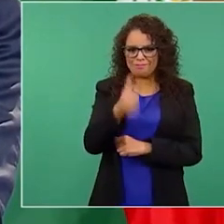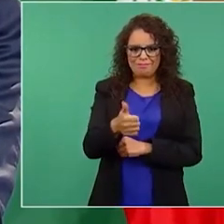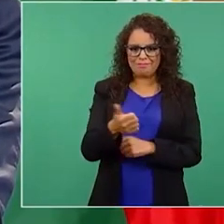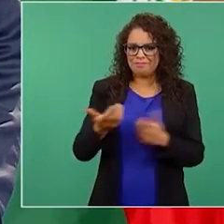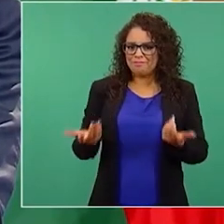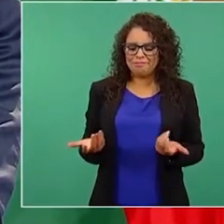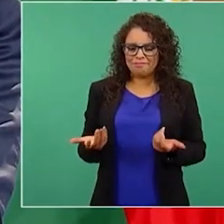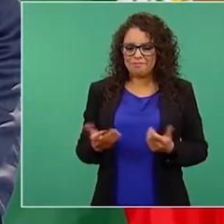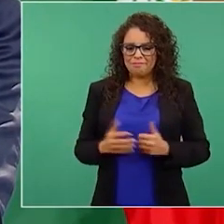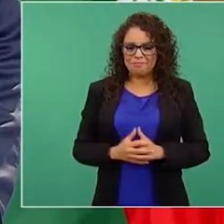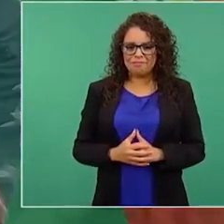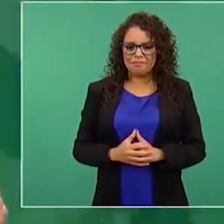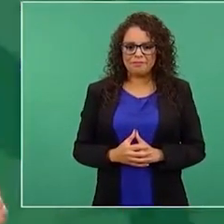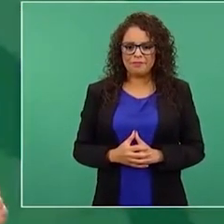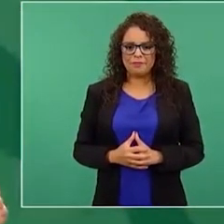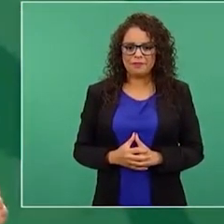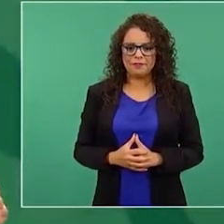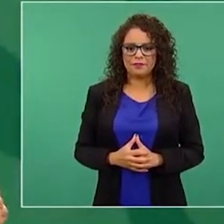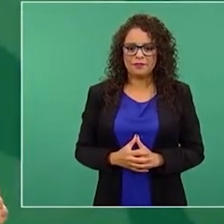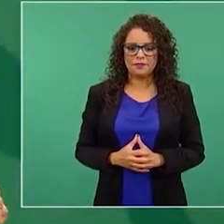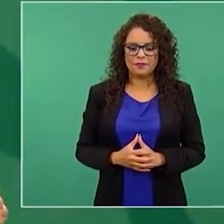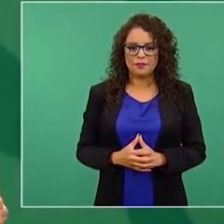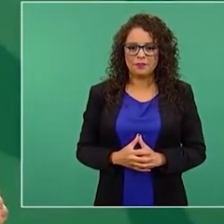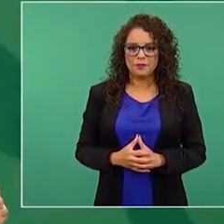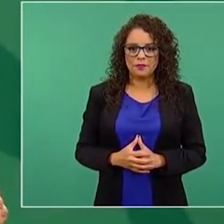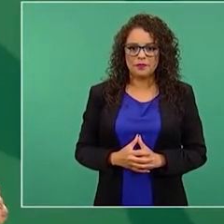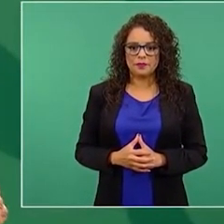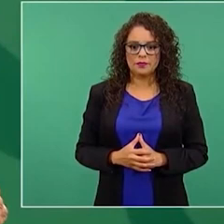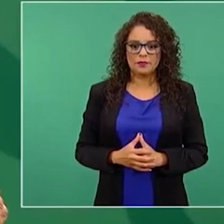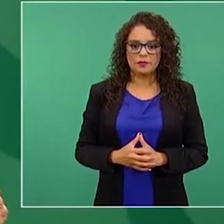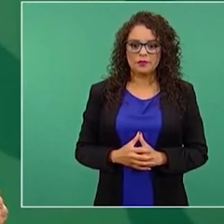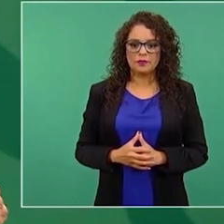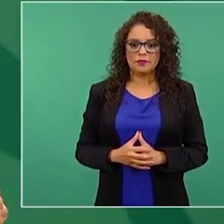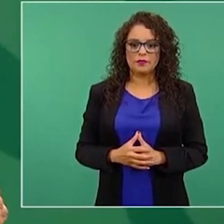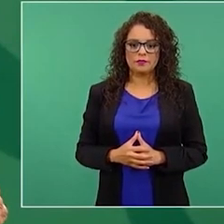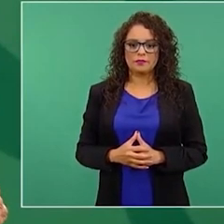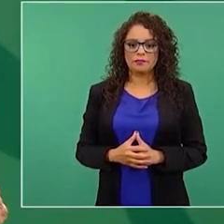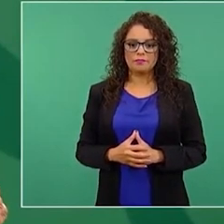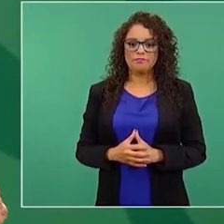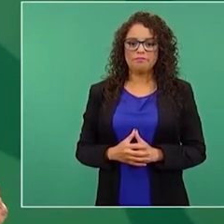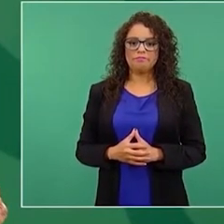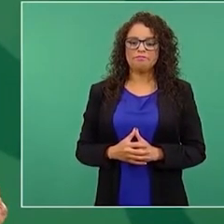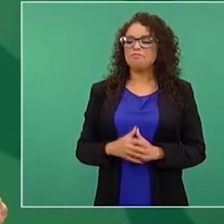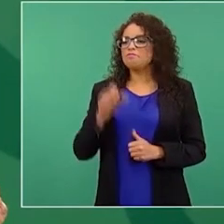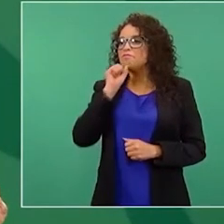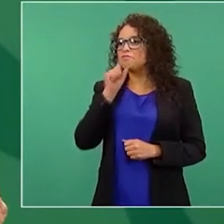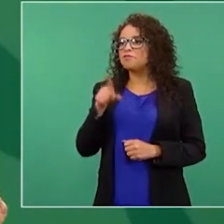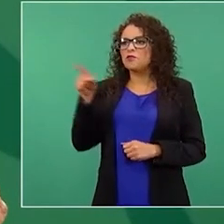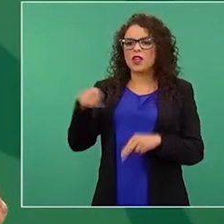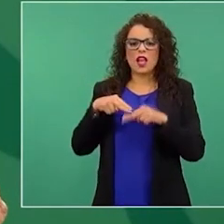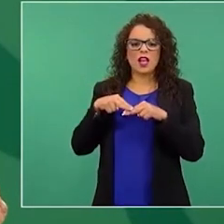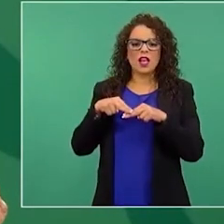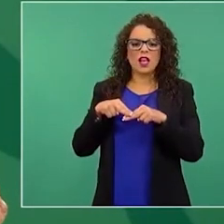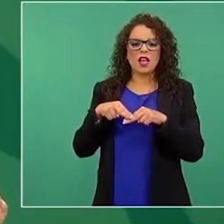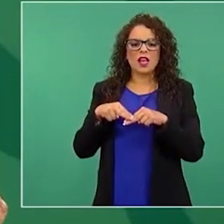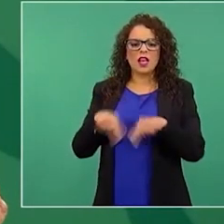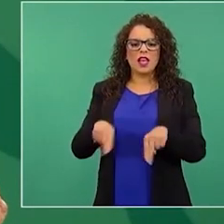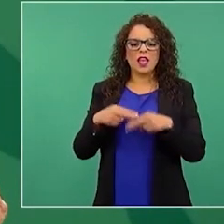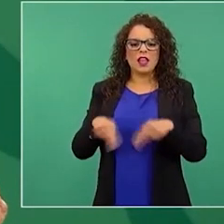ni del nieto de don Jesús